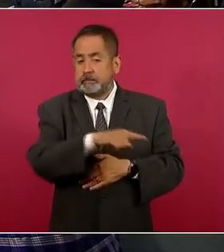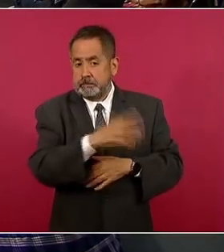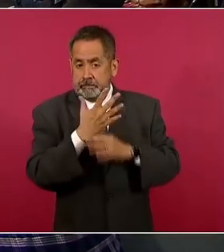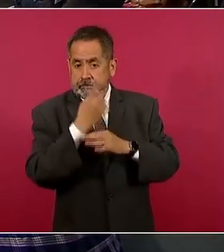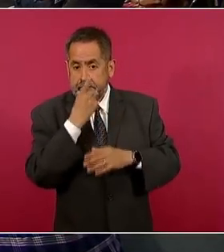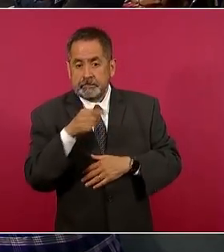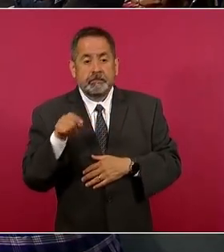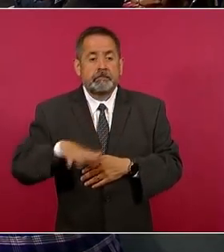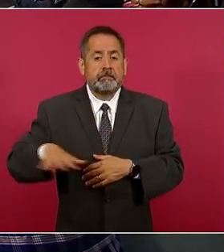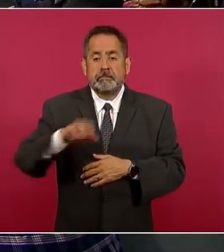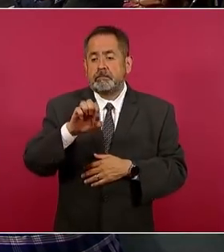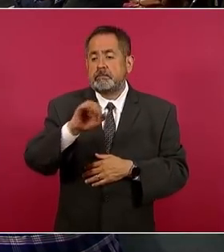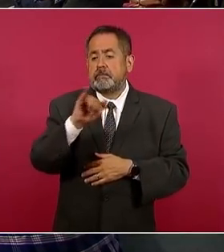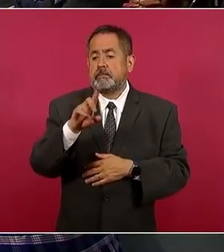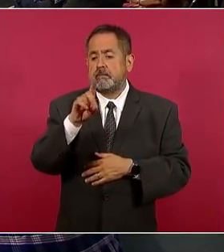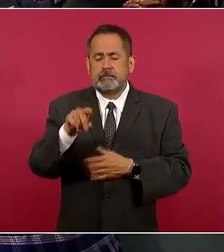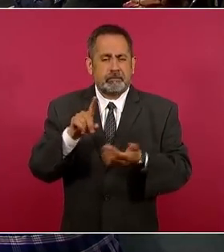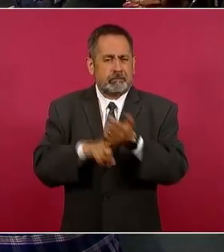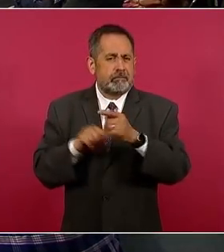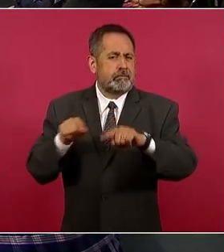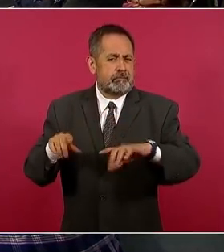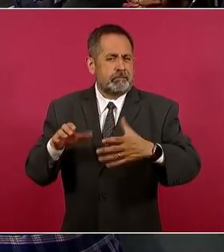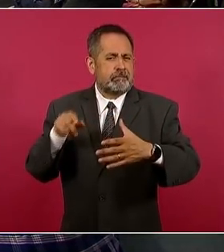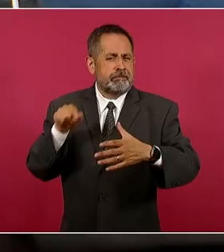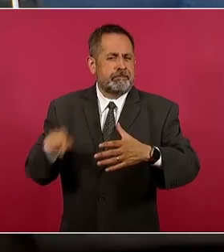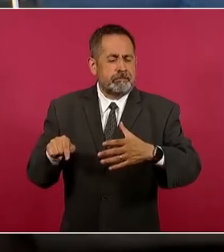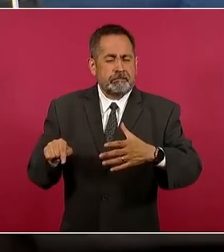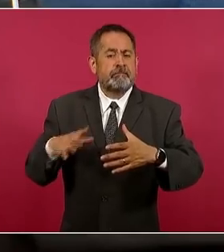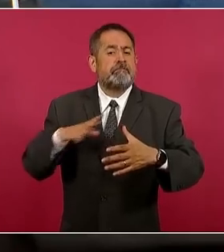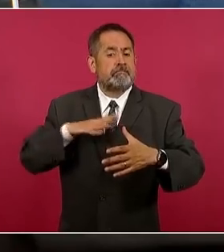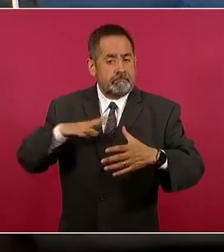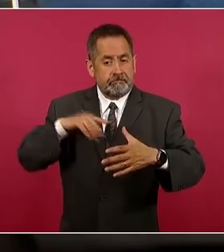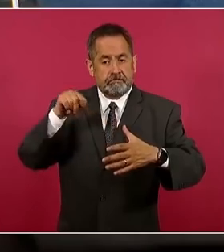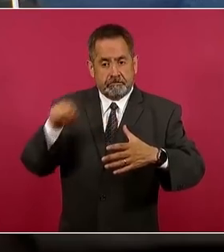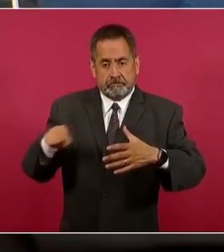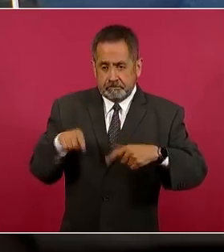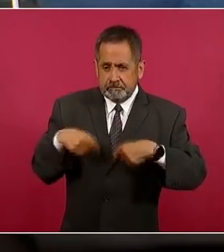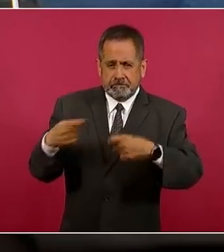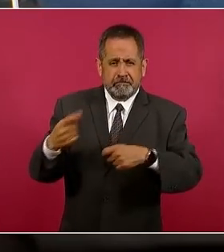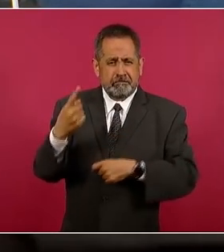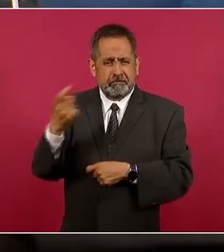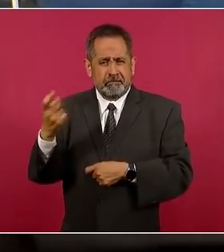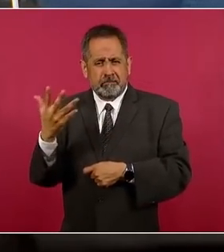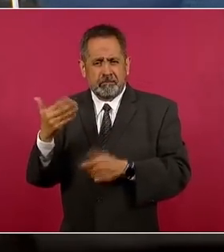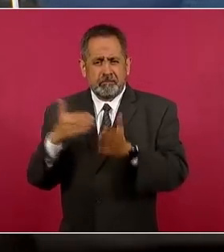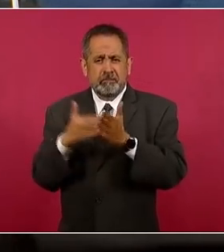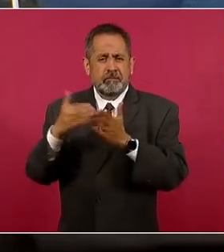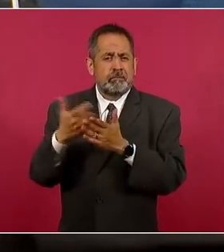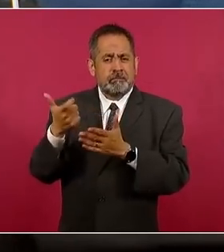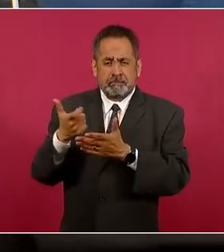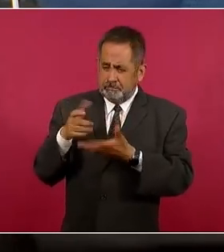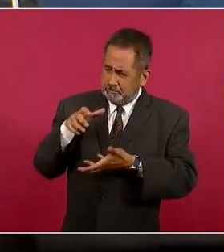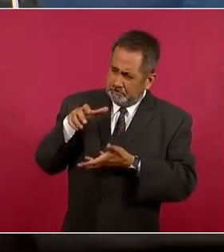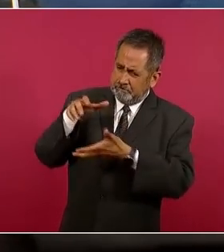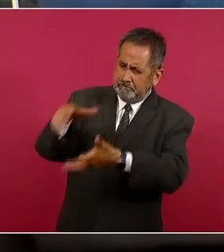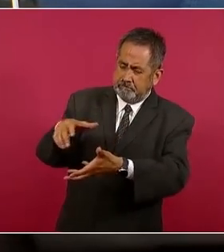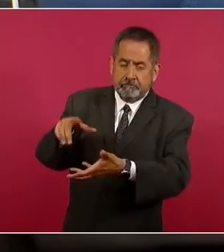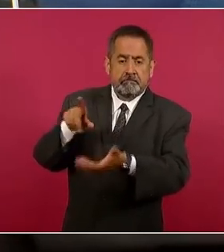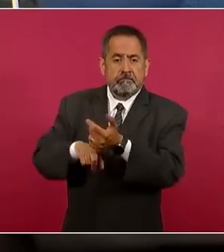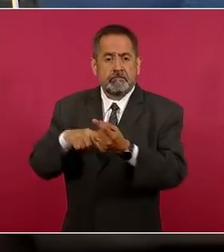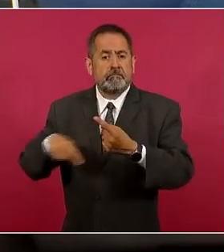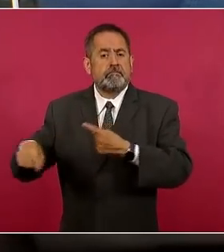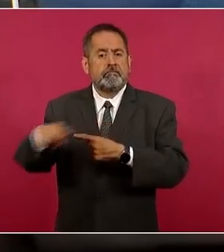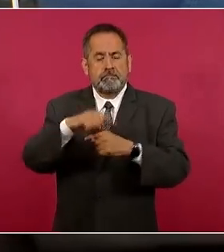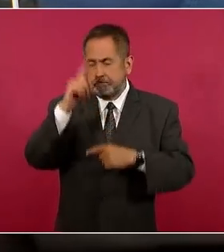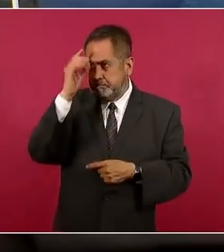ejido, que sale de hecho en el video de Jacinto Pat, hubo la entrega de 150 millones de pesos y una vez que hubo eso, los habitantes